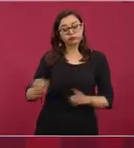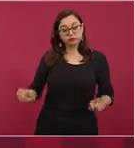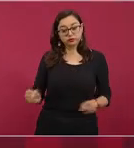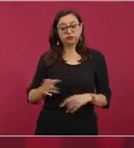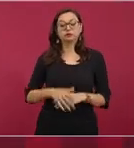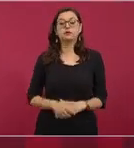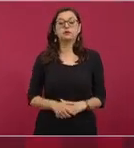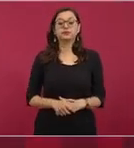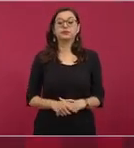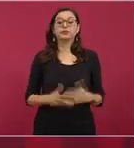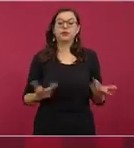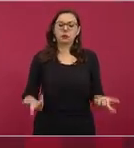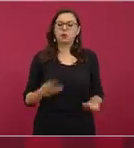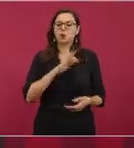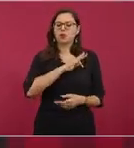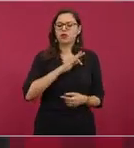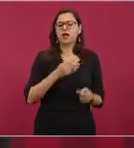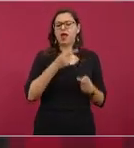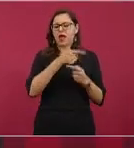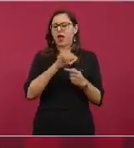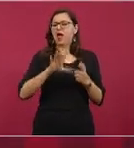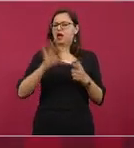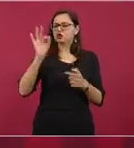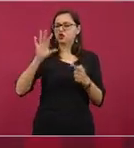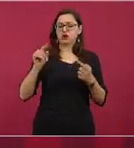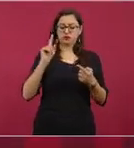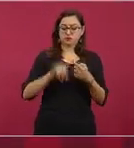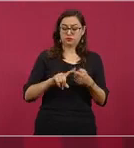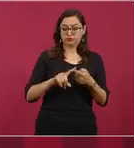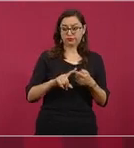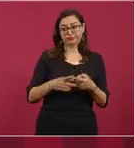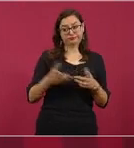encierro o destierro.